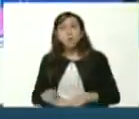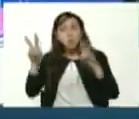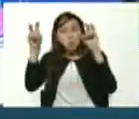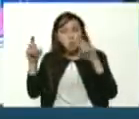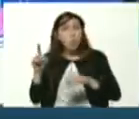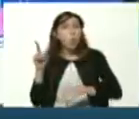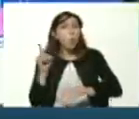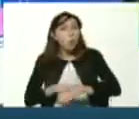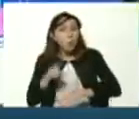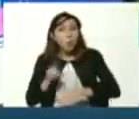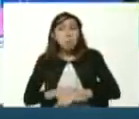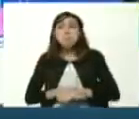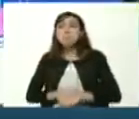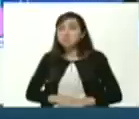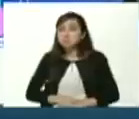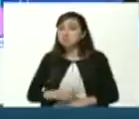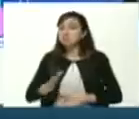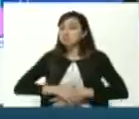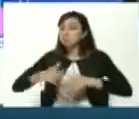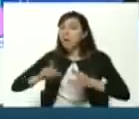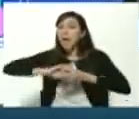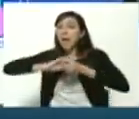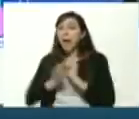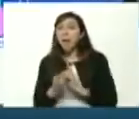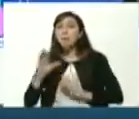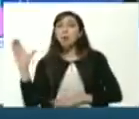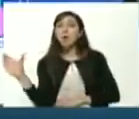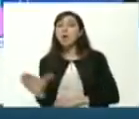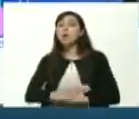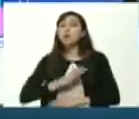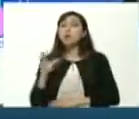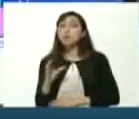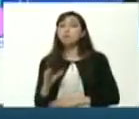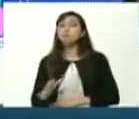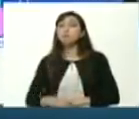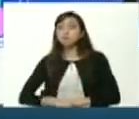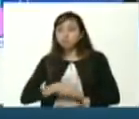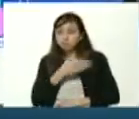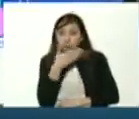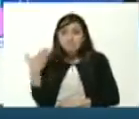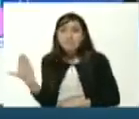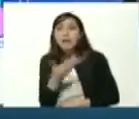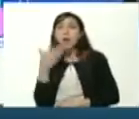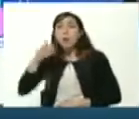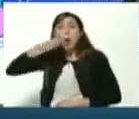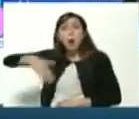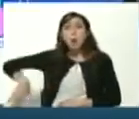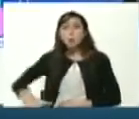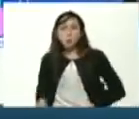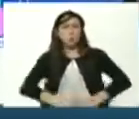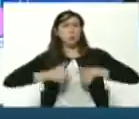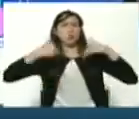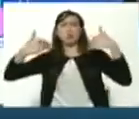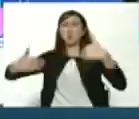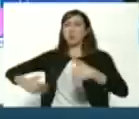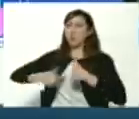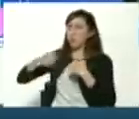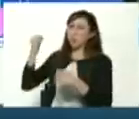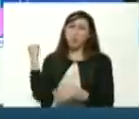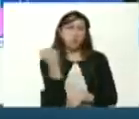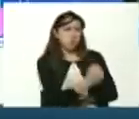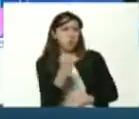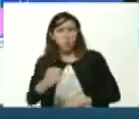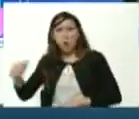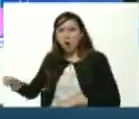tiempos y grandes cambios en Colombia a favor de ese pueblo sufrido masacrado y